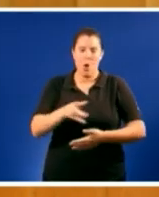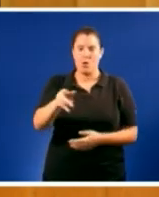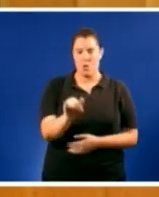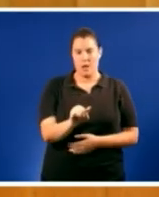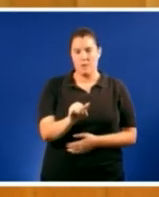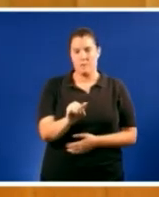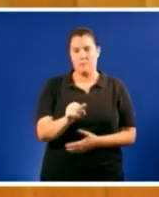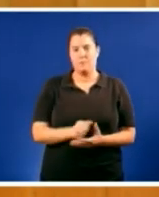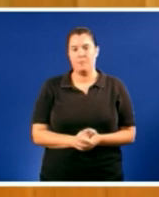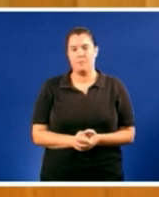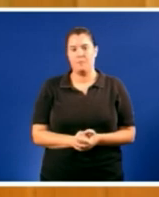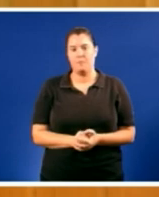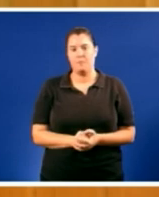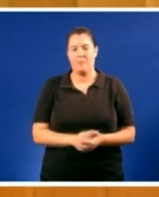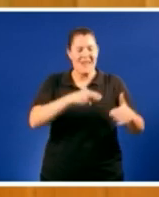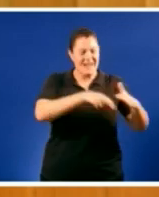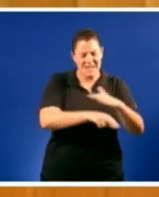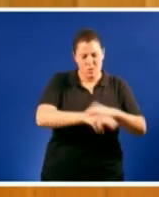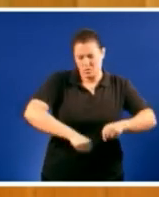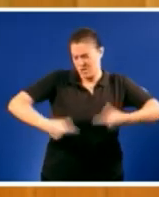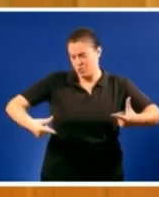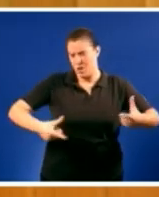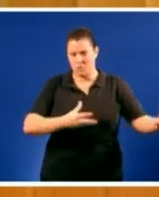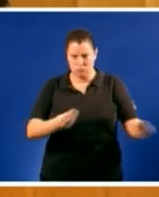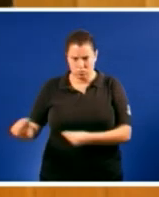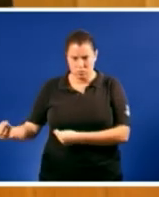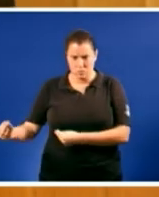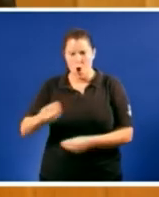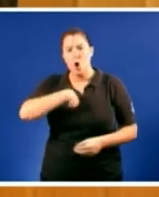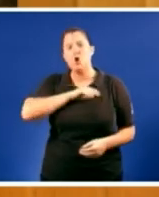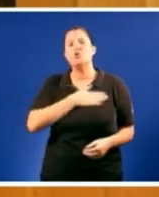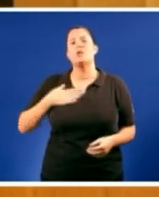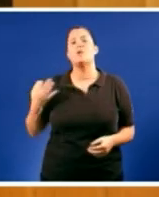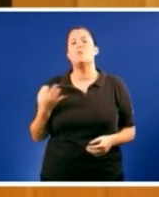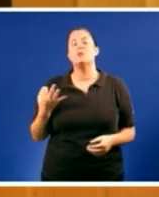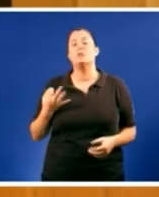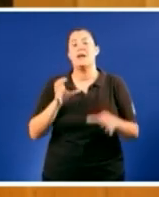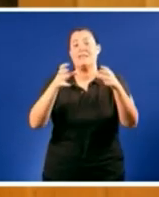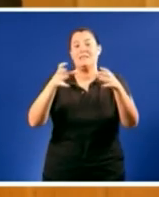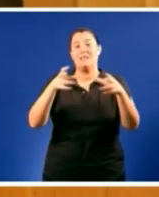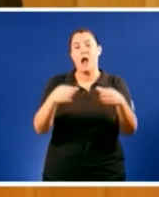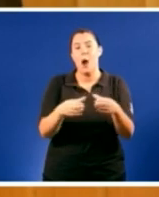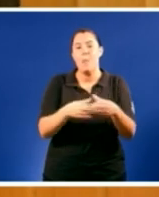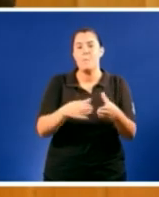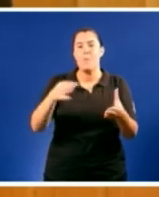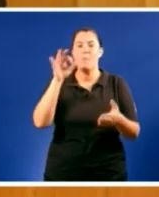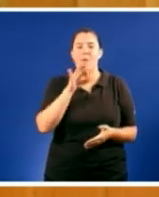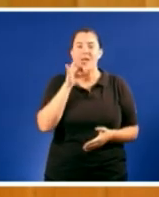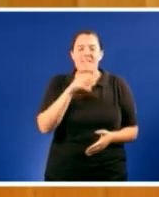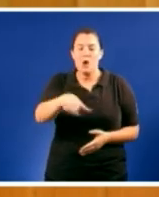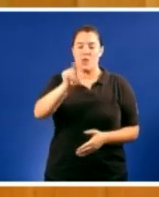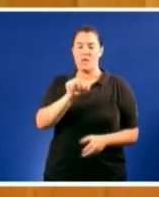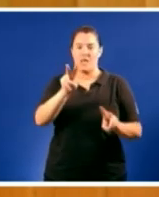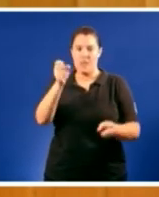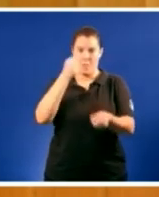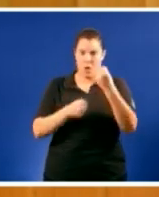imensos recursos naturais queremos que o pobo galego decida sobre a súa economía para movilizar todos eses